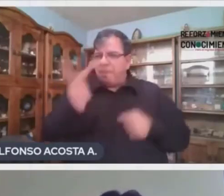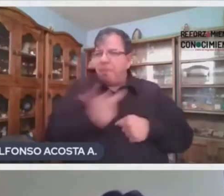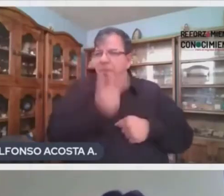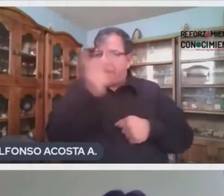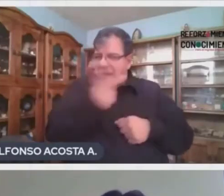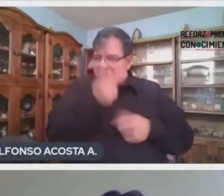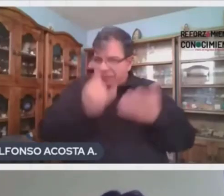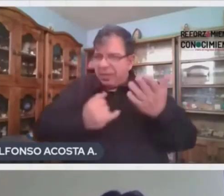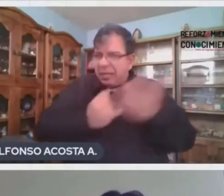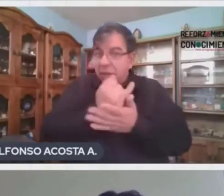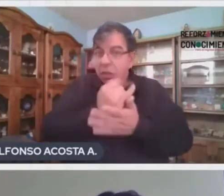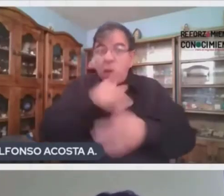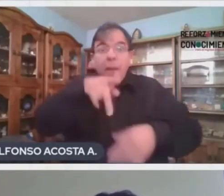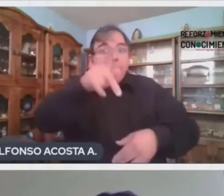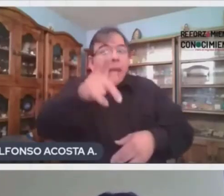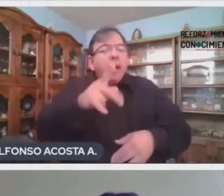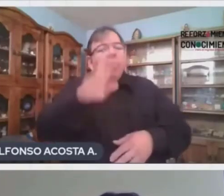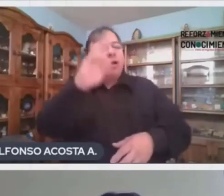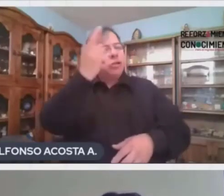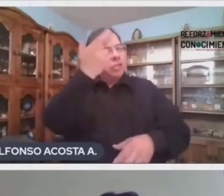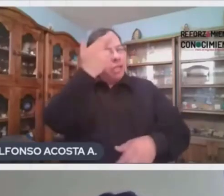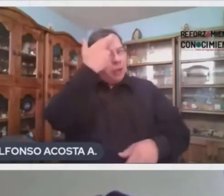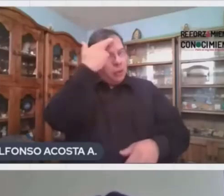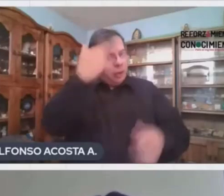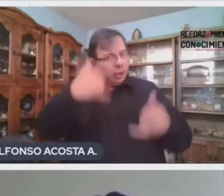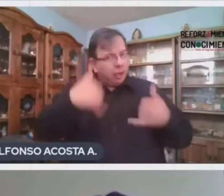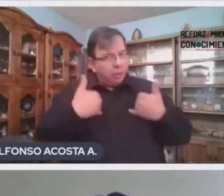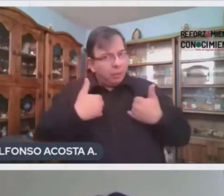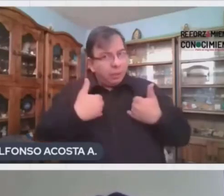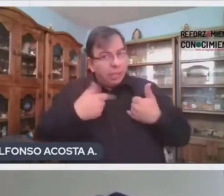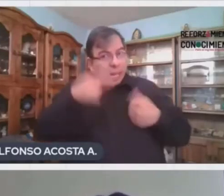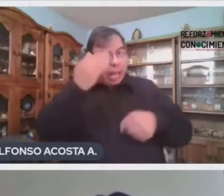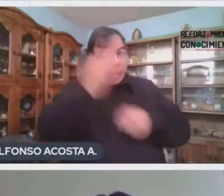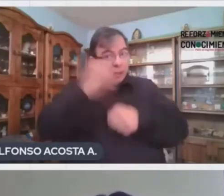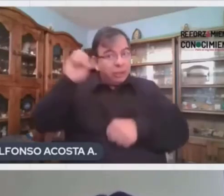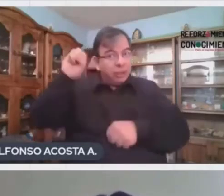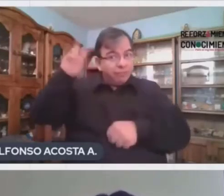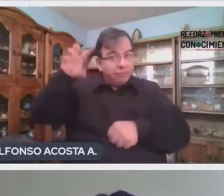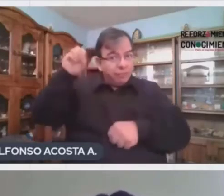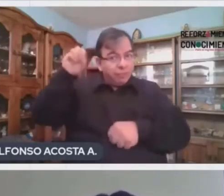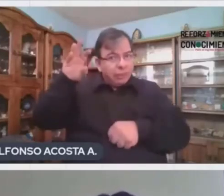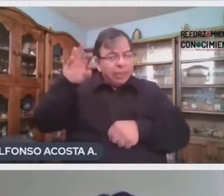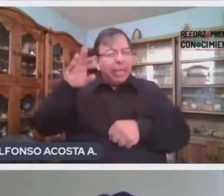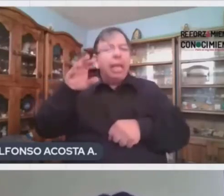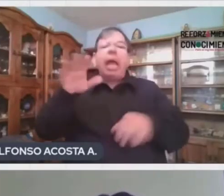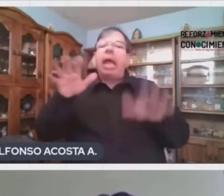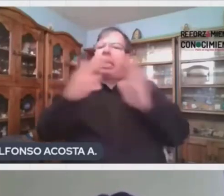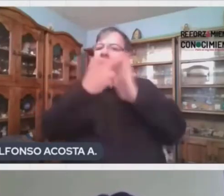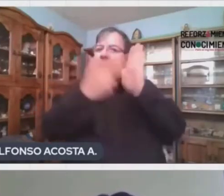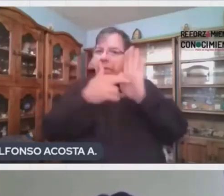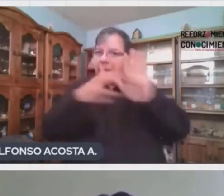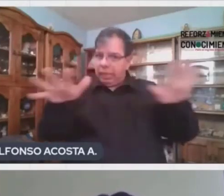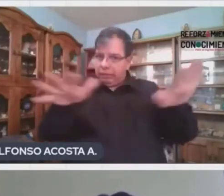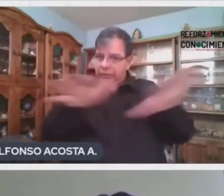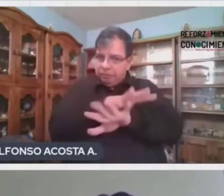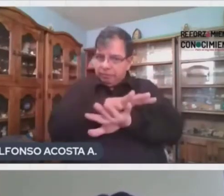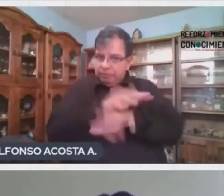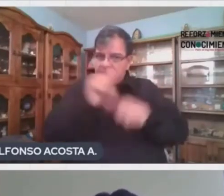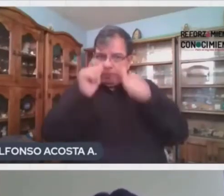Pero es importante, chicos, que recuerden que a partir de este en vivo, la dinámica va a cambiar. Así que pongan mucha atención.